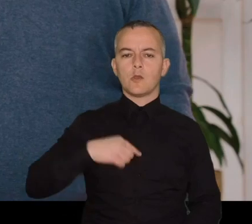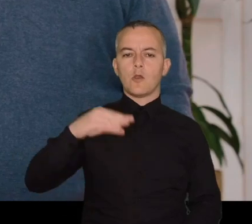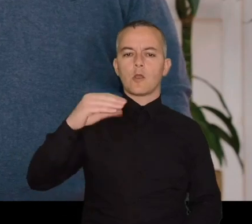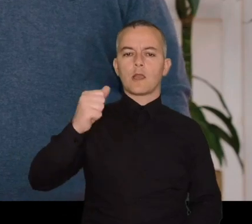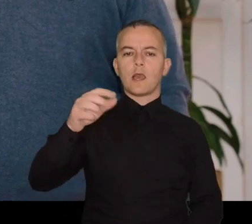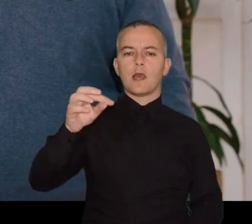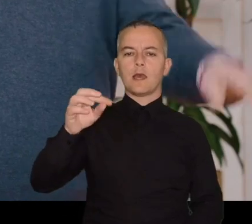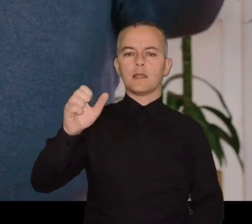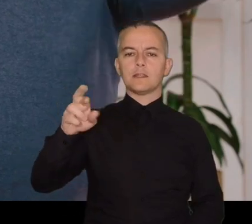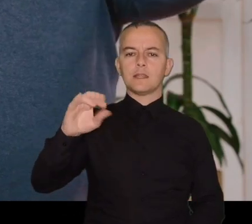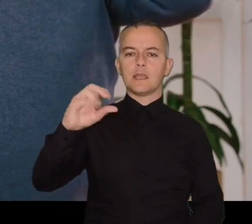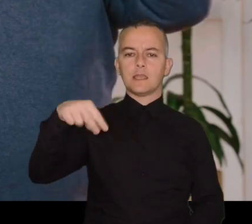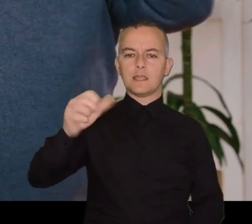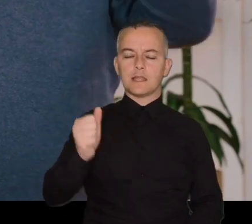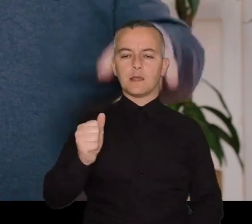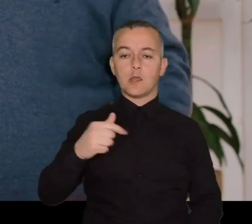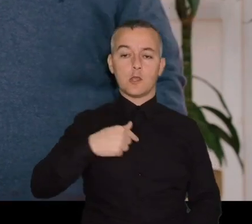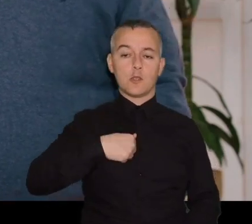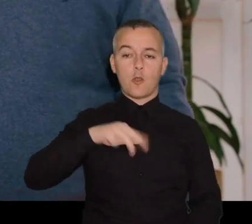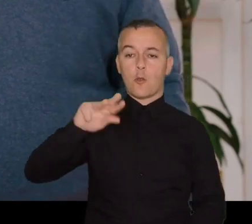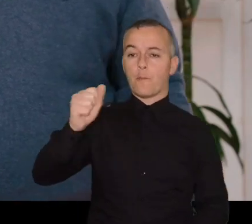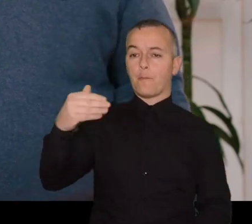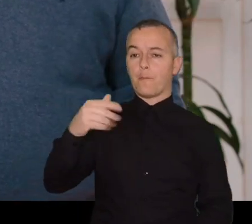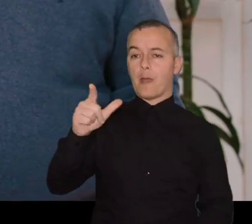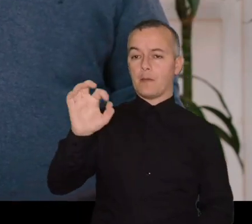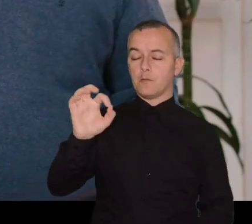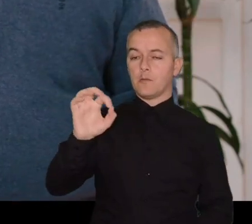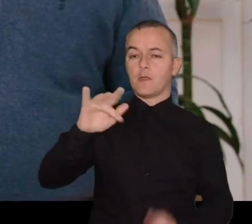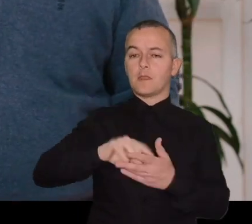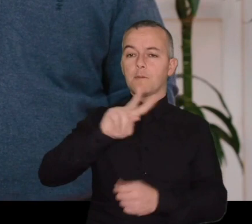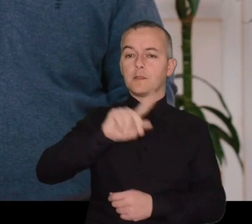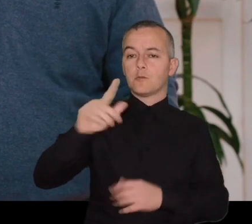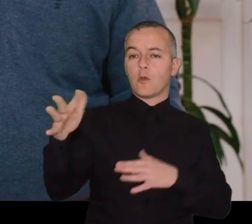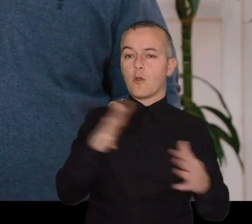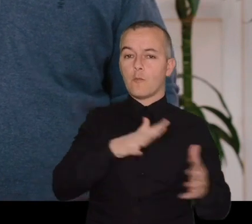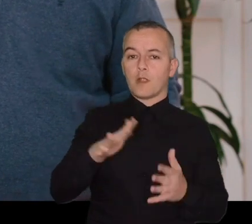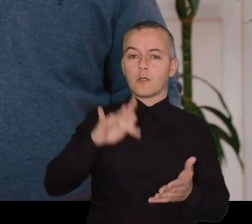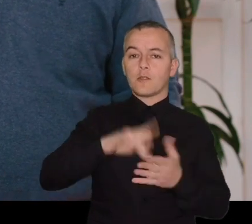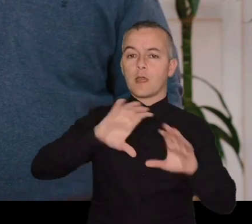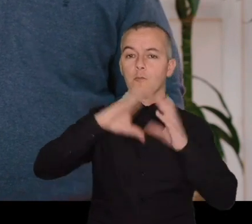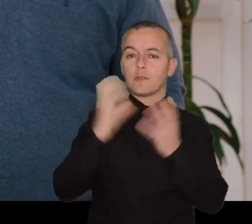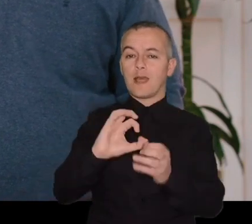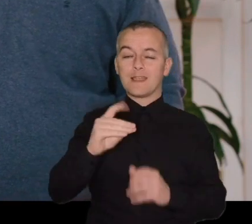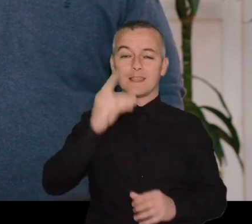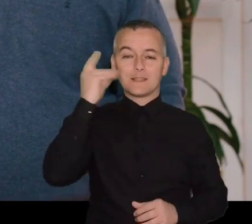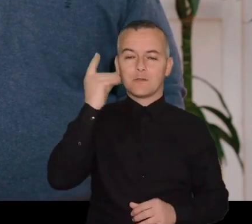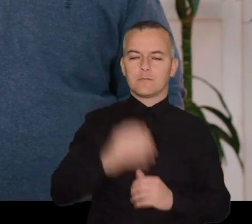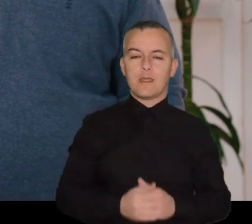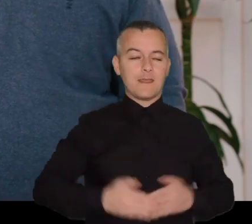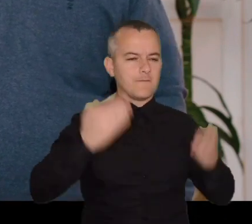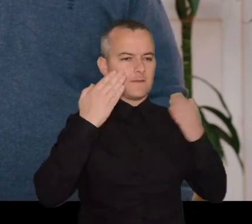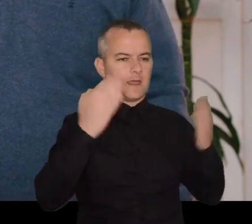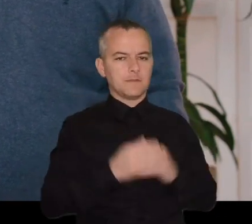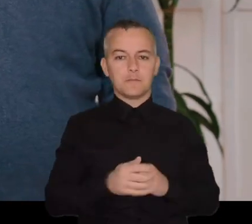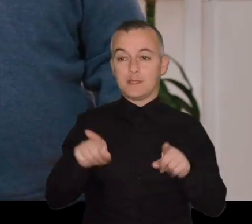Yo soy Caterina Moretti y yo Pablo Minera. El día 21 de marzo es el Día Mundial del Señor Minera. Muchas felicidades,